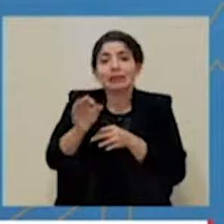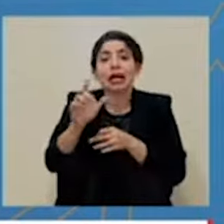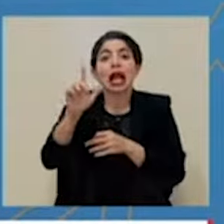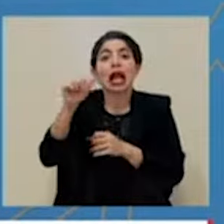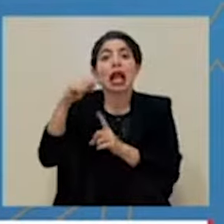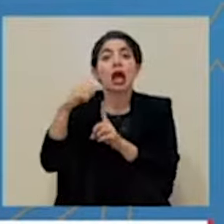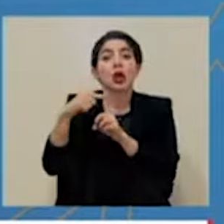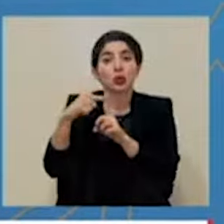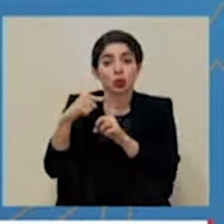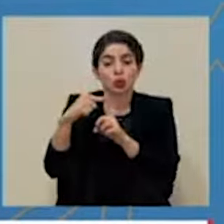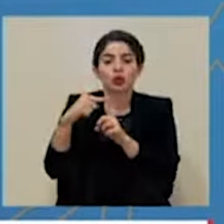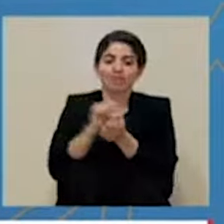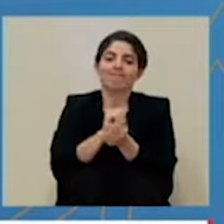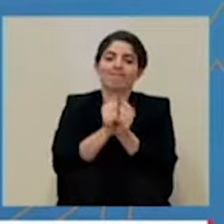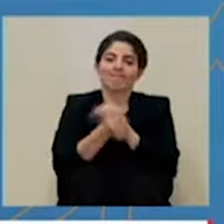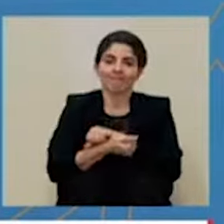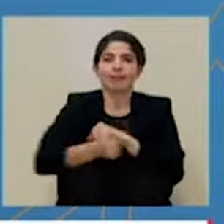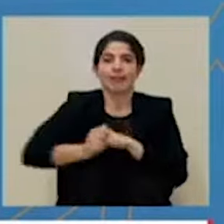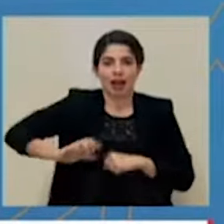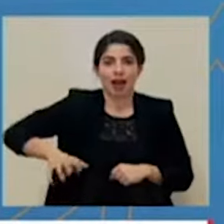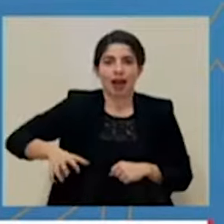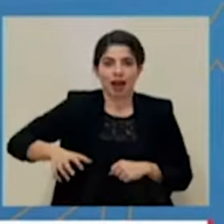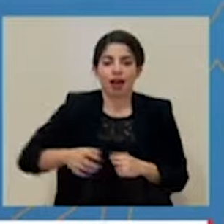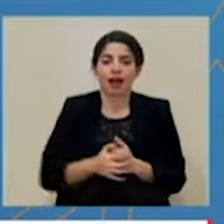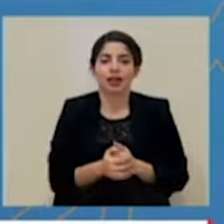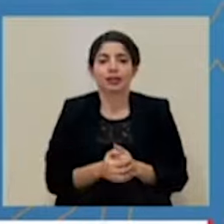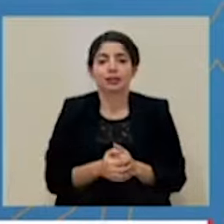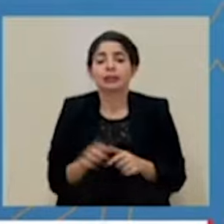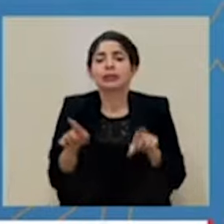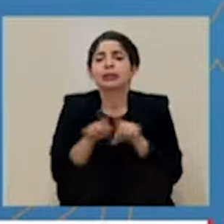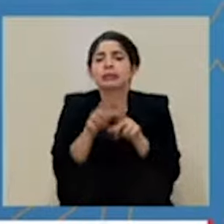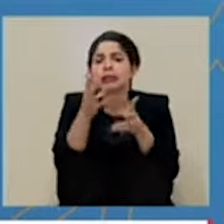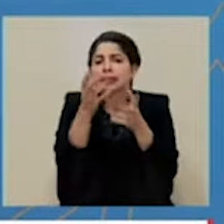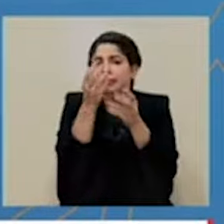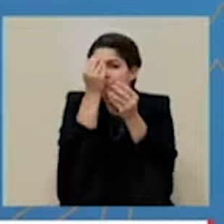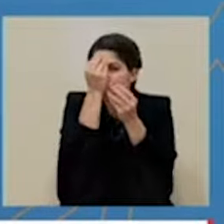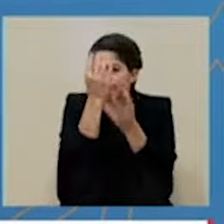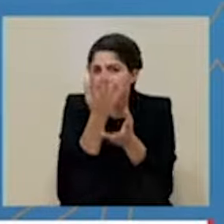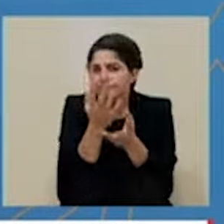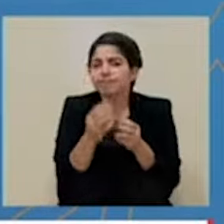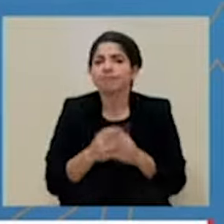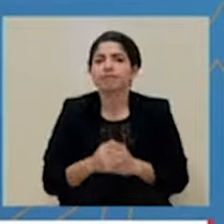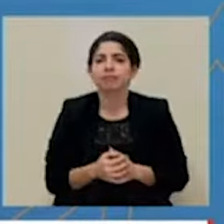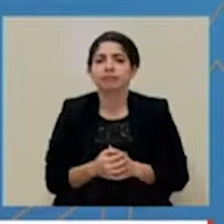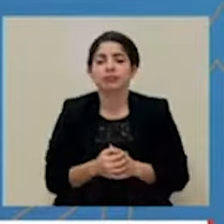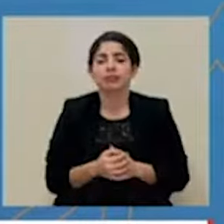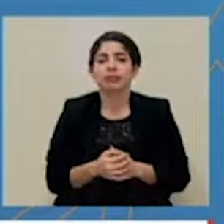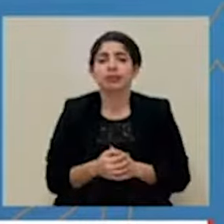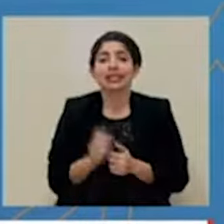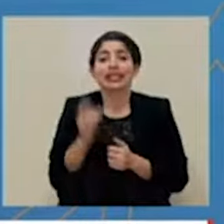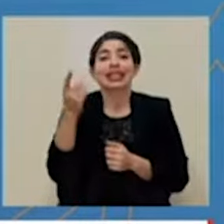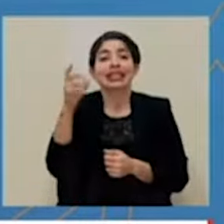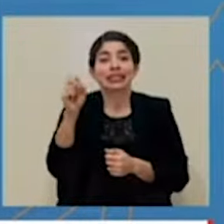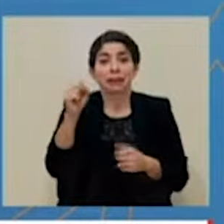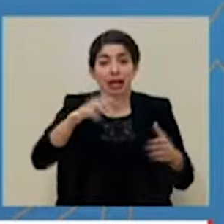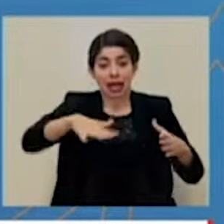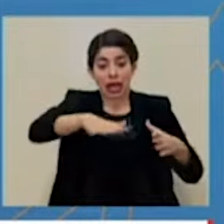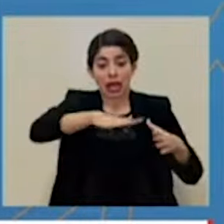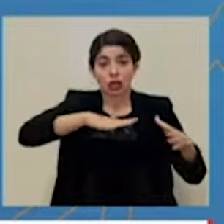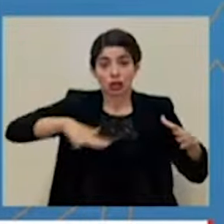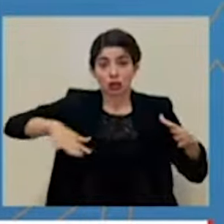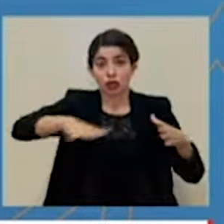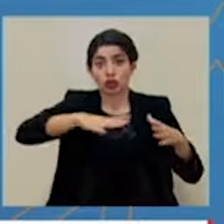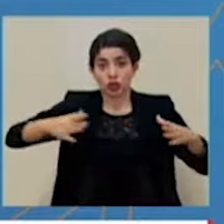Cruz pasa a esta condición de alerta naranja. También quisiera mencionar que en el caso de Desamparados, se